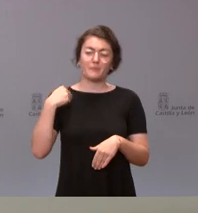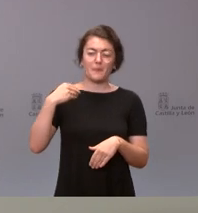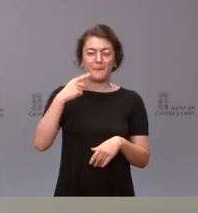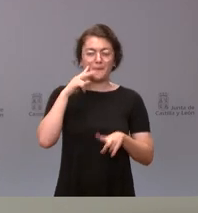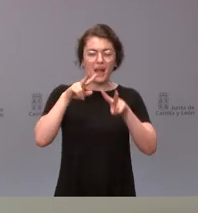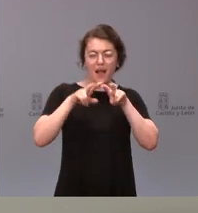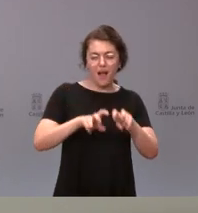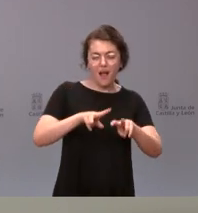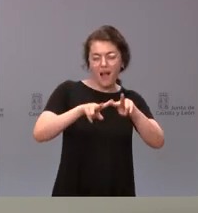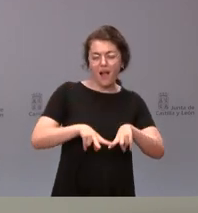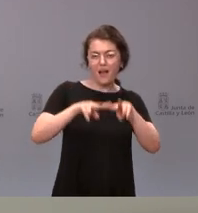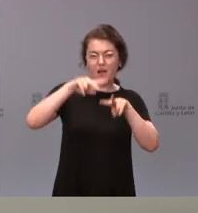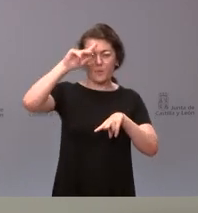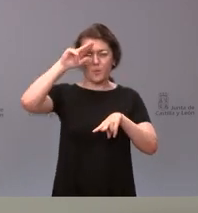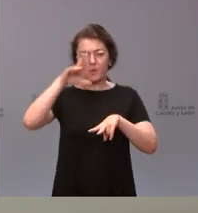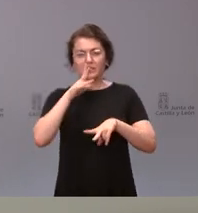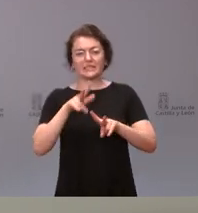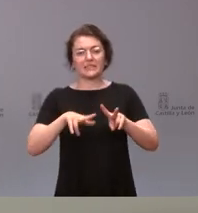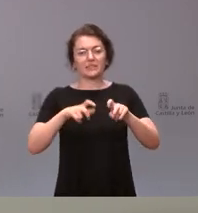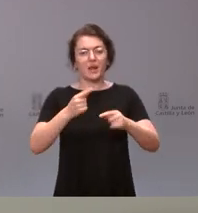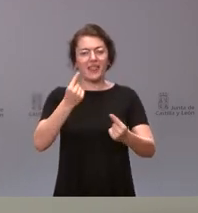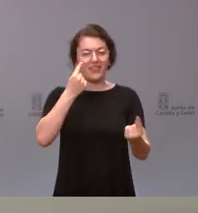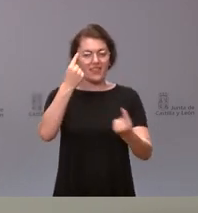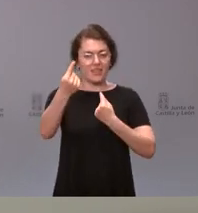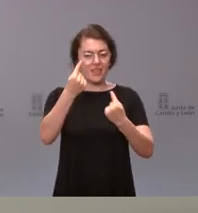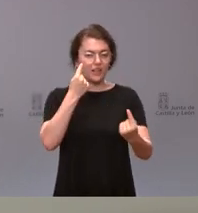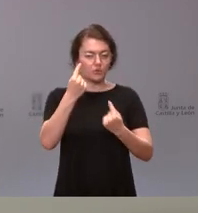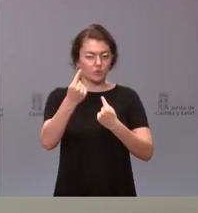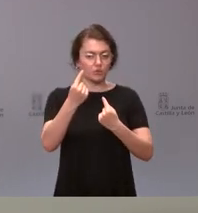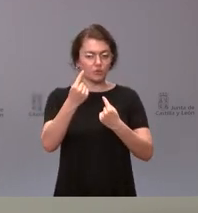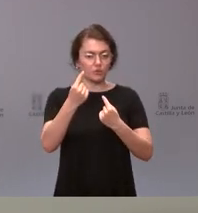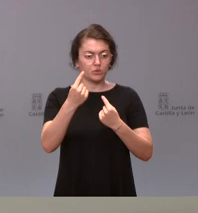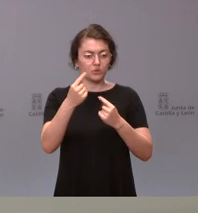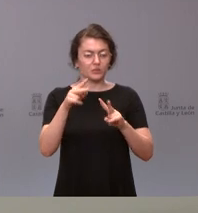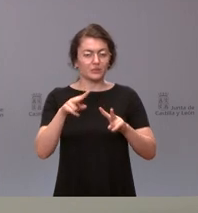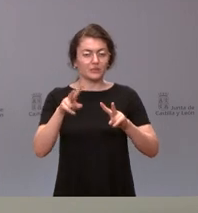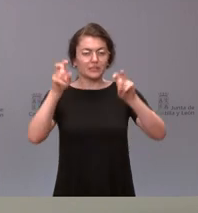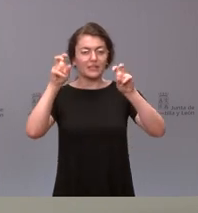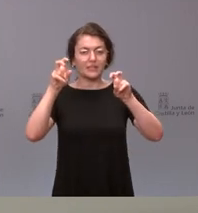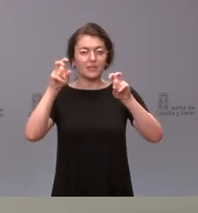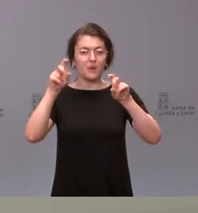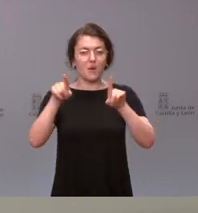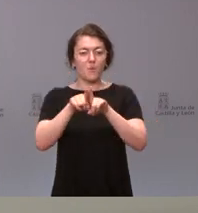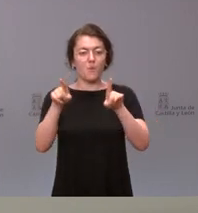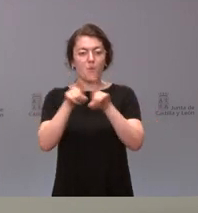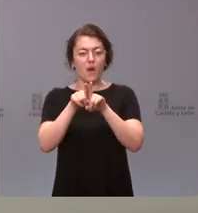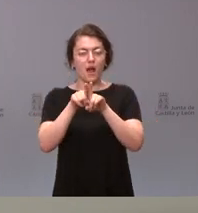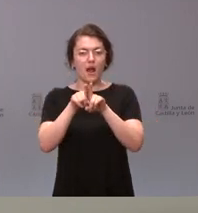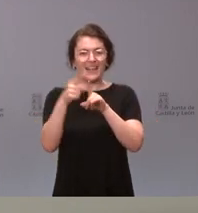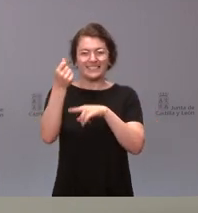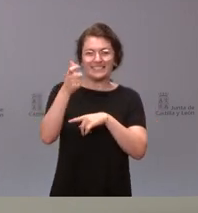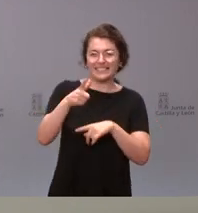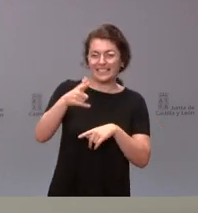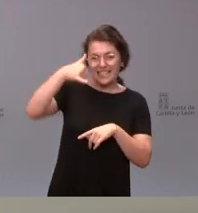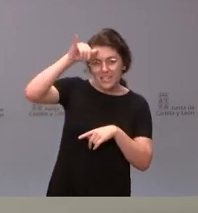la evolución de los últimos datos vinculados a la consideración de la prima de riesgo, de la retirada de estímulos,